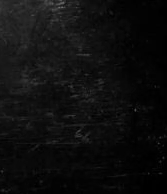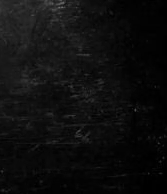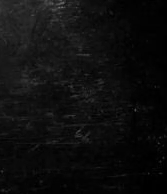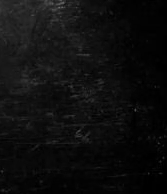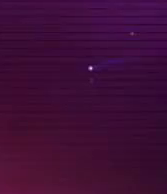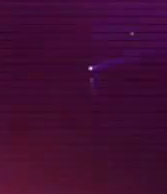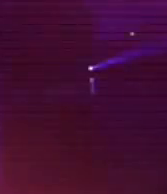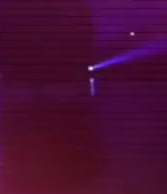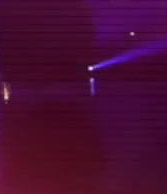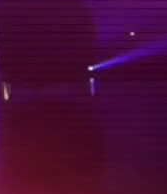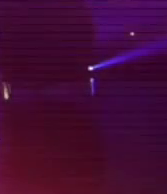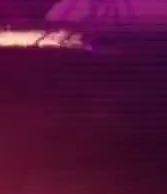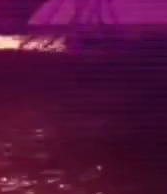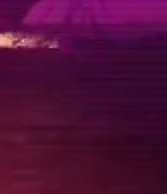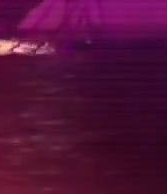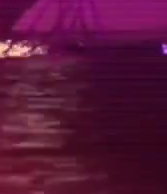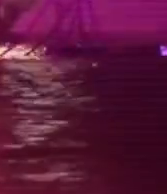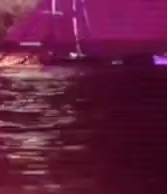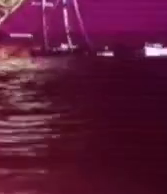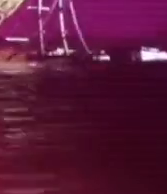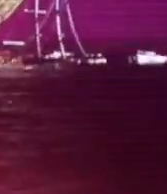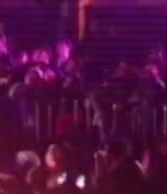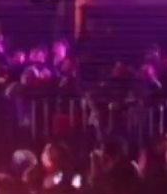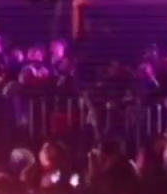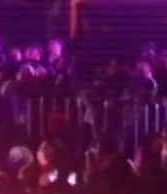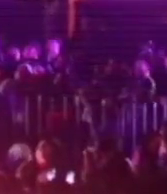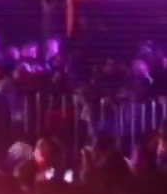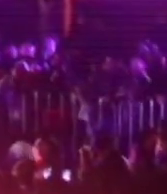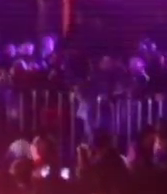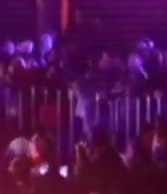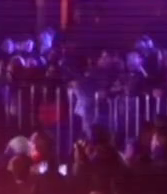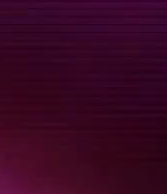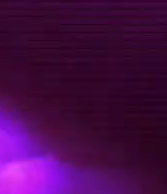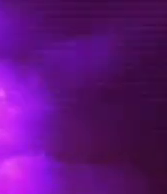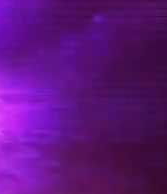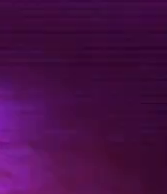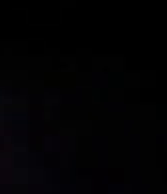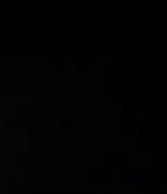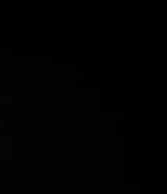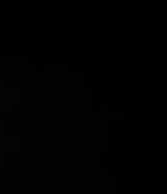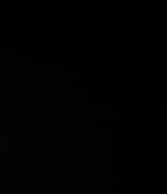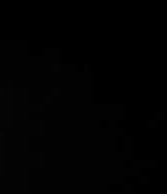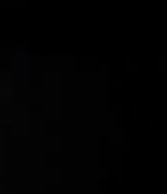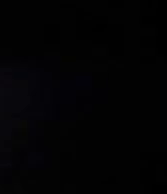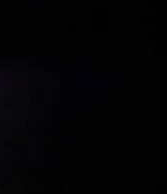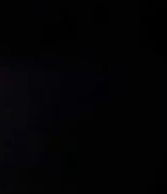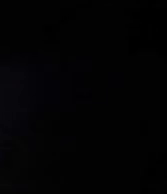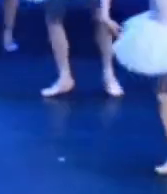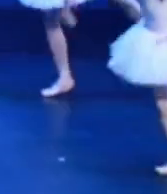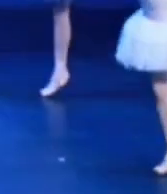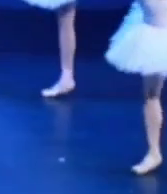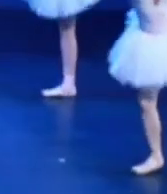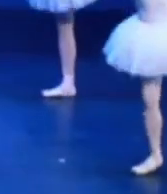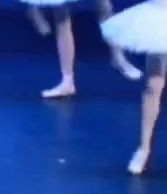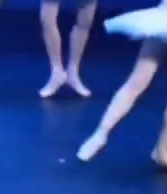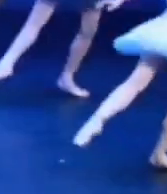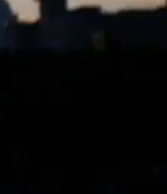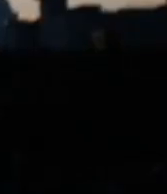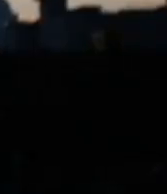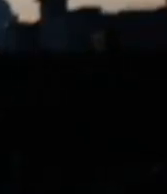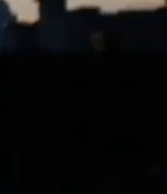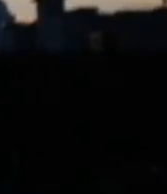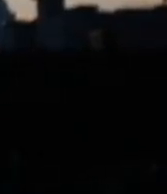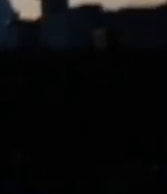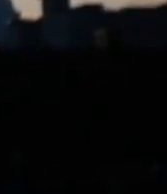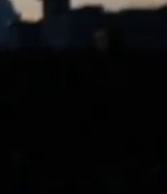Santa Lucía Tiene un comienzo Y Festival Santa Lucía Tiene una gran historia Disfruta